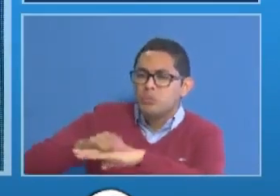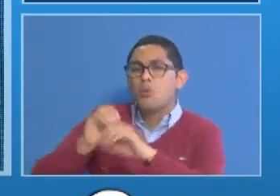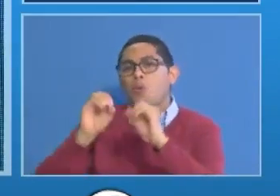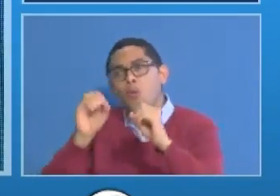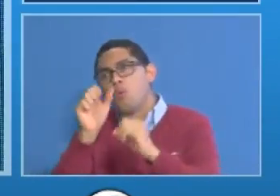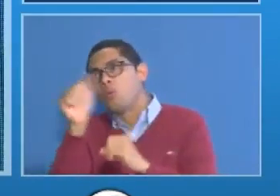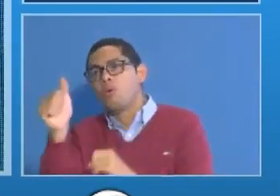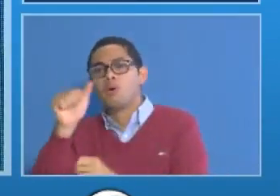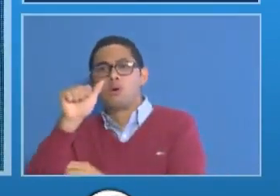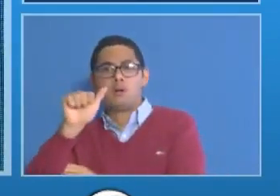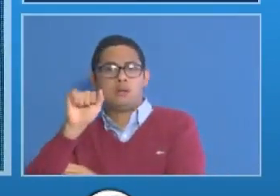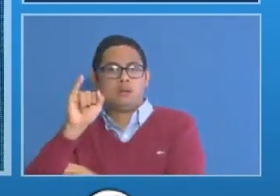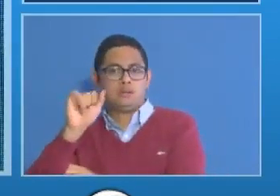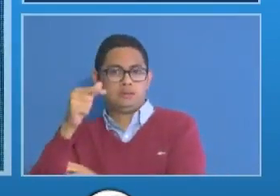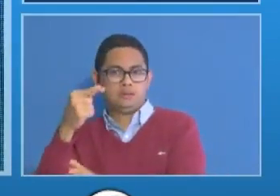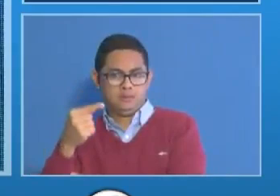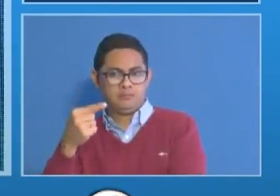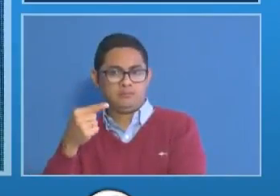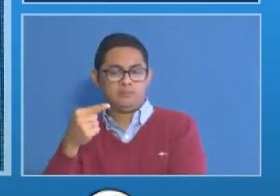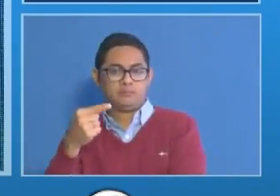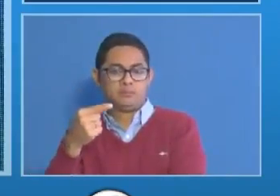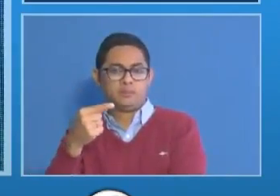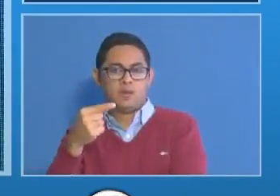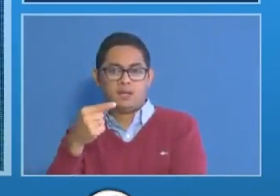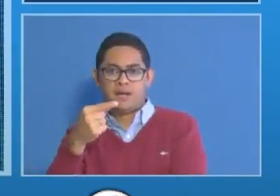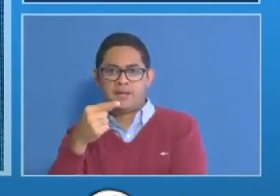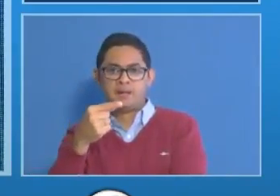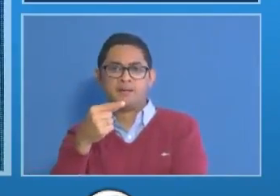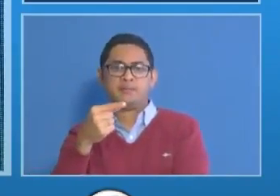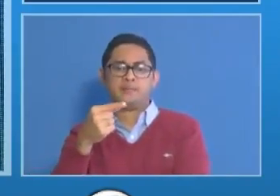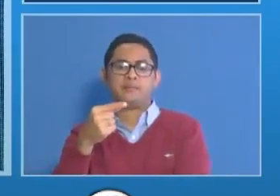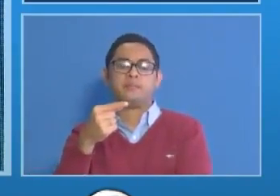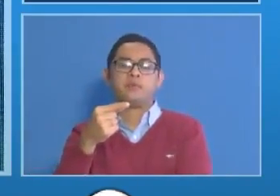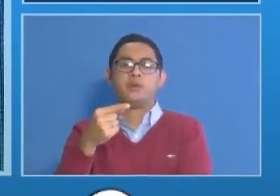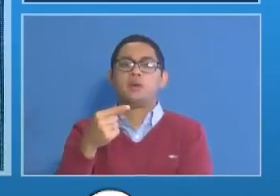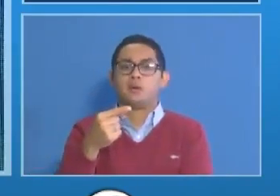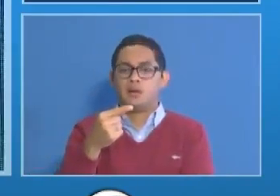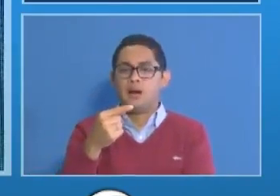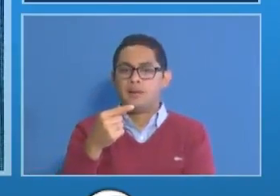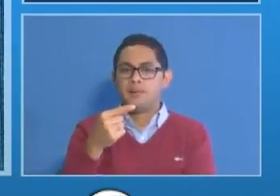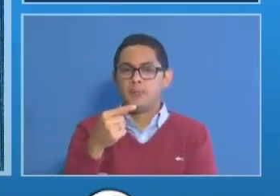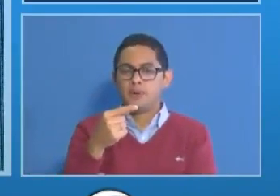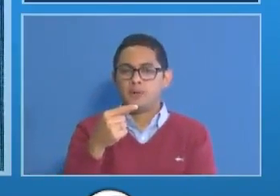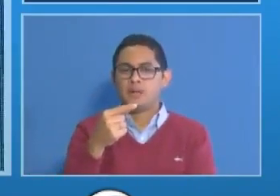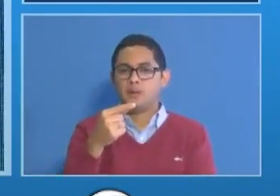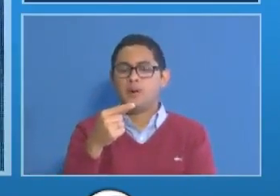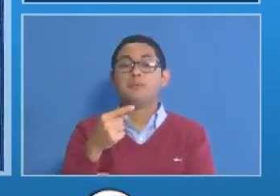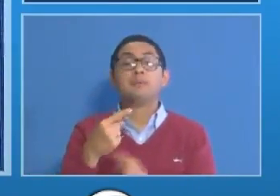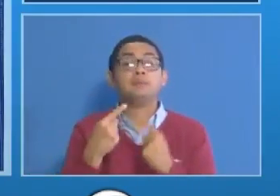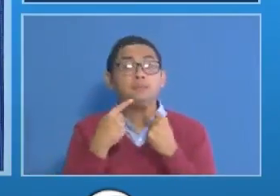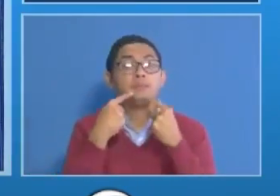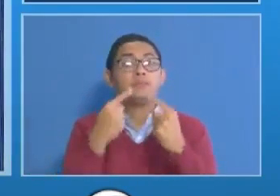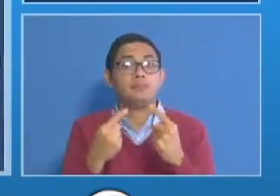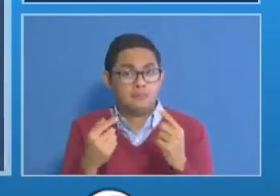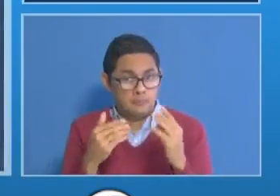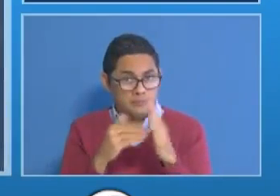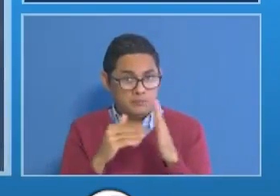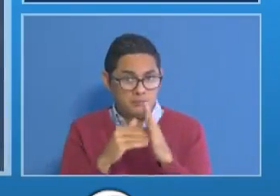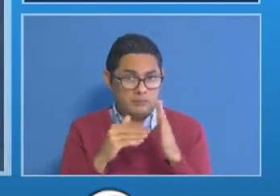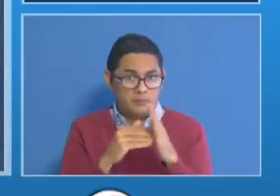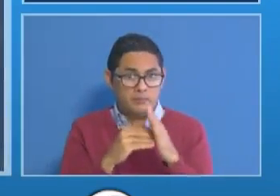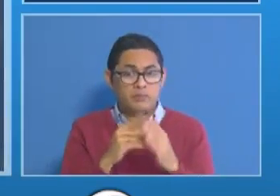Gubernamental. Reiteramos una vez más que debemos donar sangre.